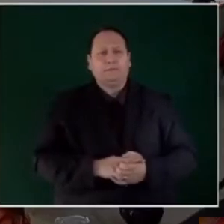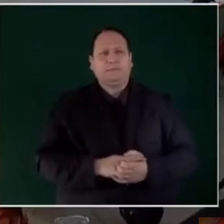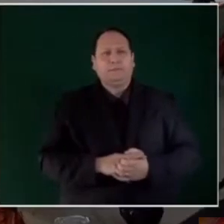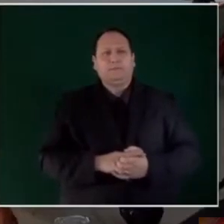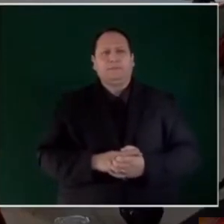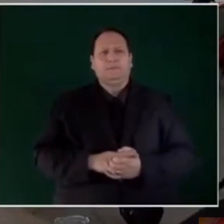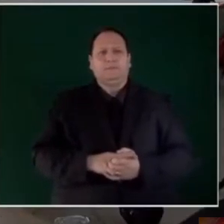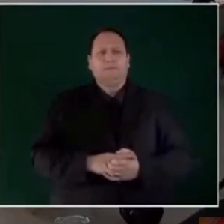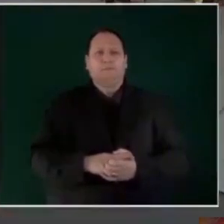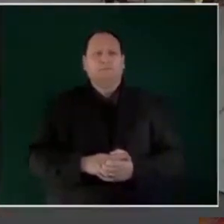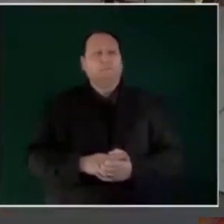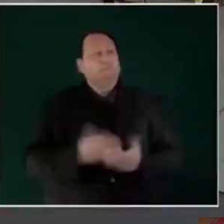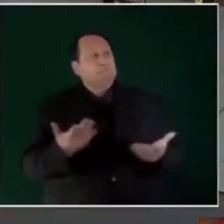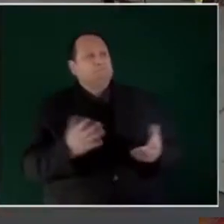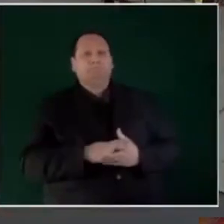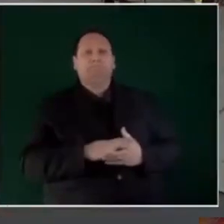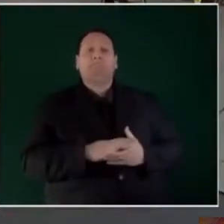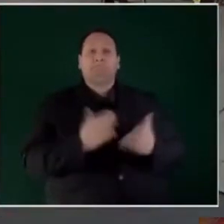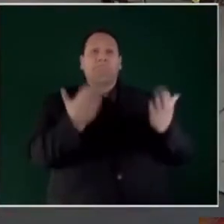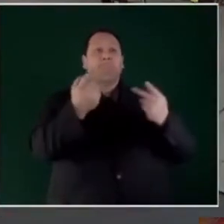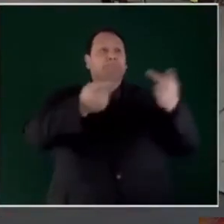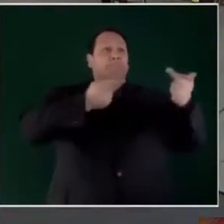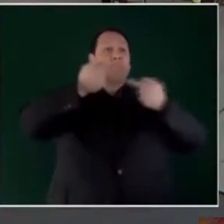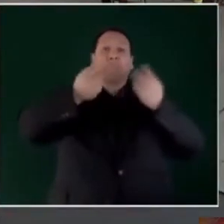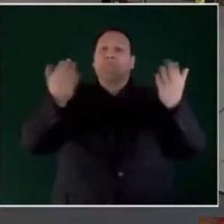Bueno, pues vamos a preguntas.